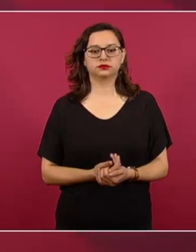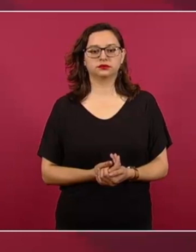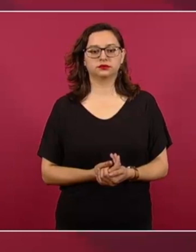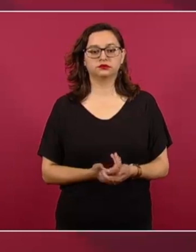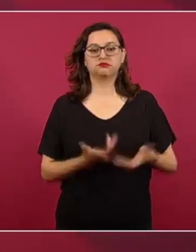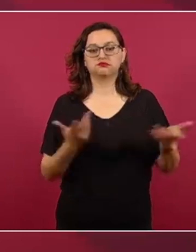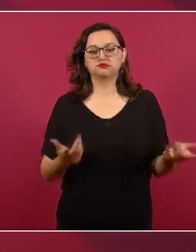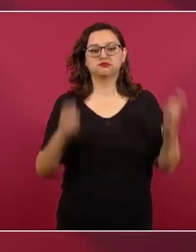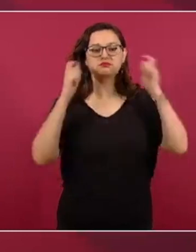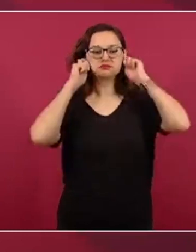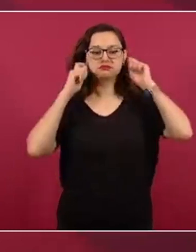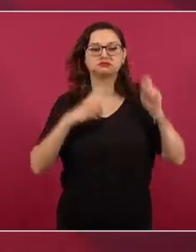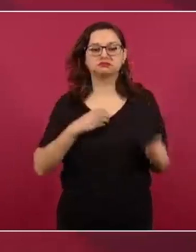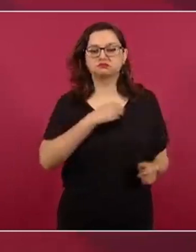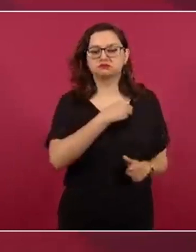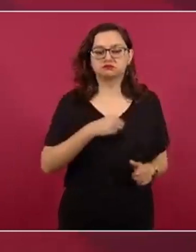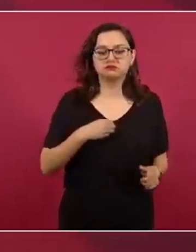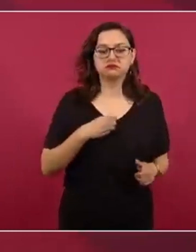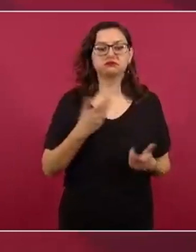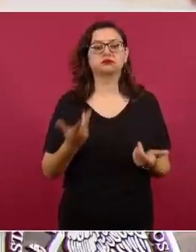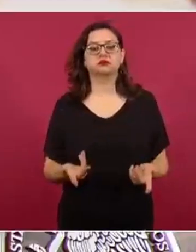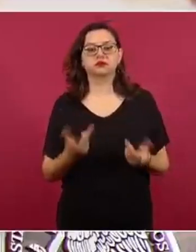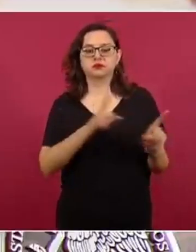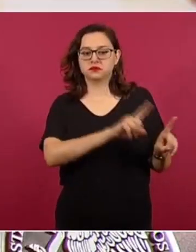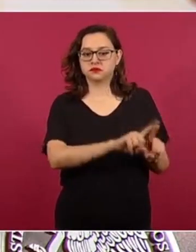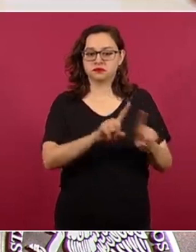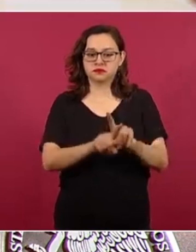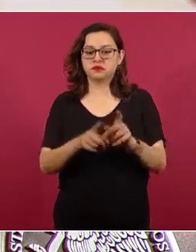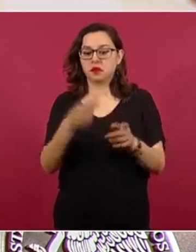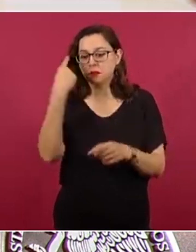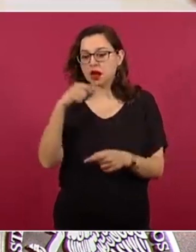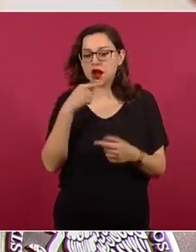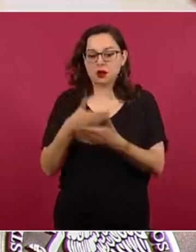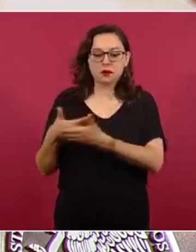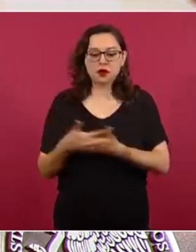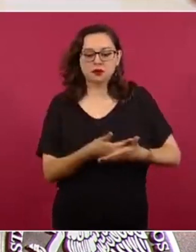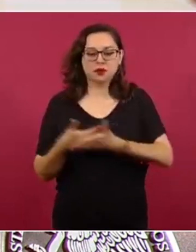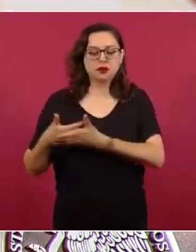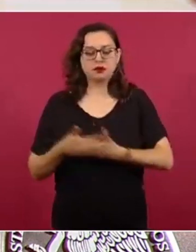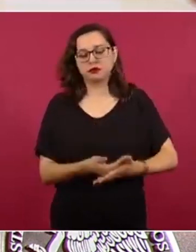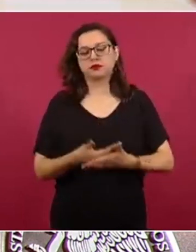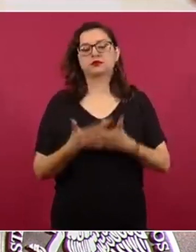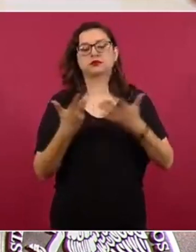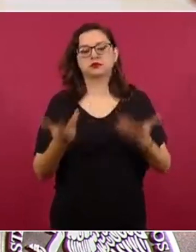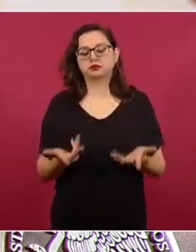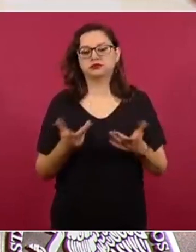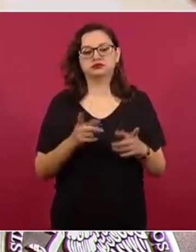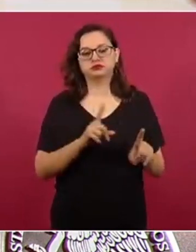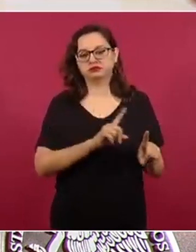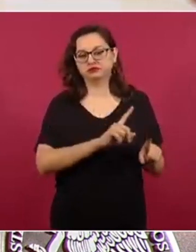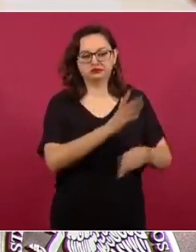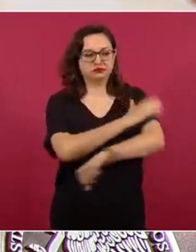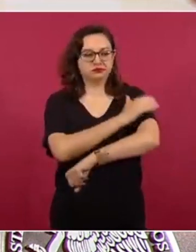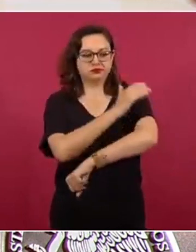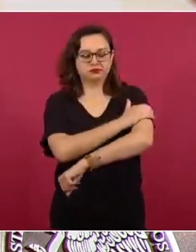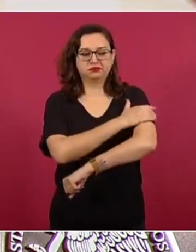los estetoscopios, fonodetectores de latidos fetales, los esfismomanómetros portátiles para medir la